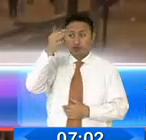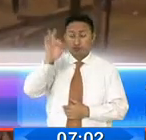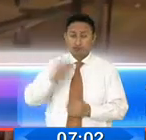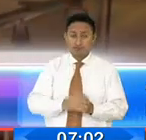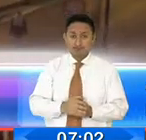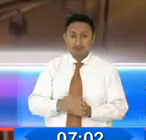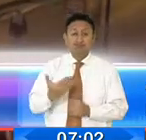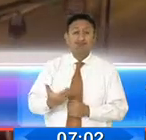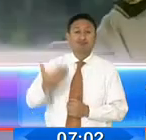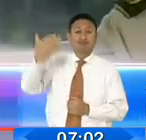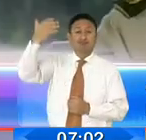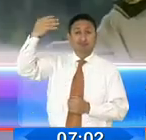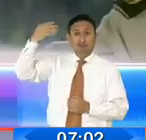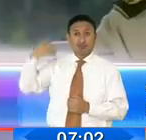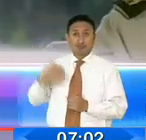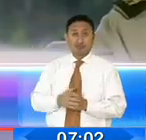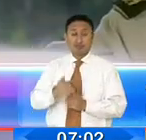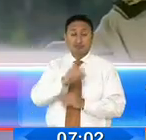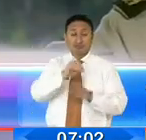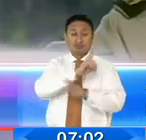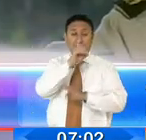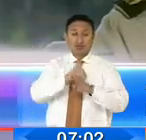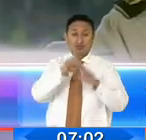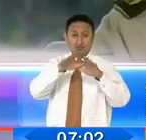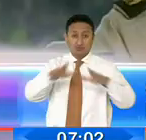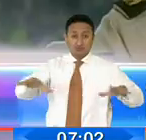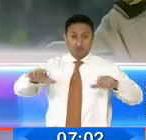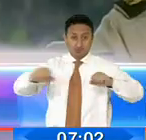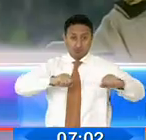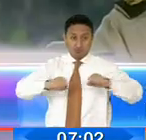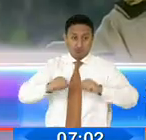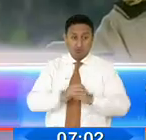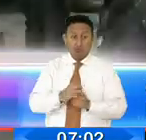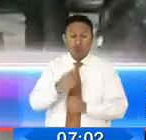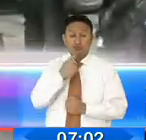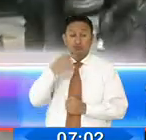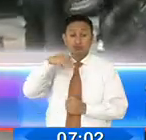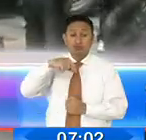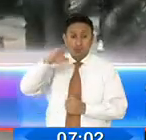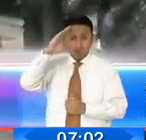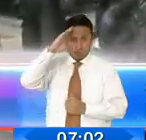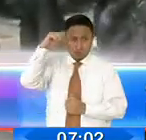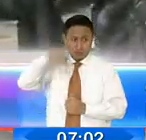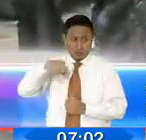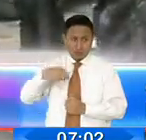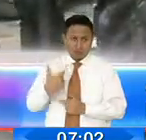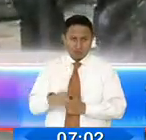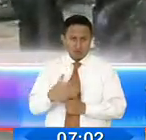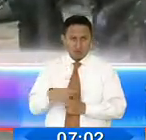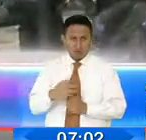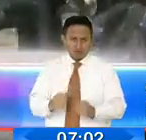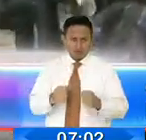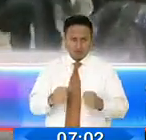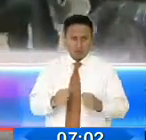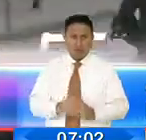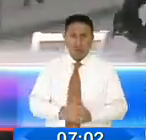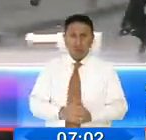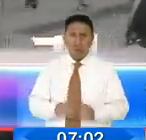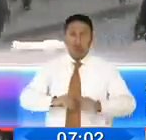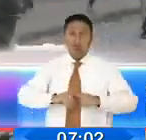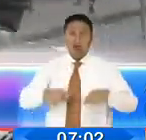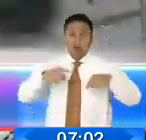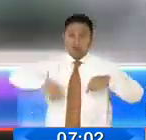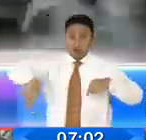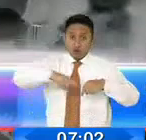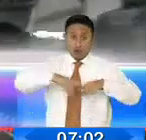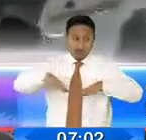Cuando en ese entonces, él era director general de operaciones y aseguró que la fuerza del orden fue llevada al límite, pero aún así, lo actuado,